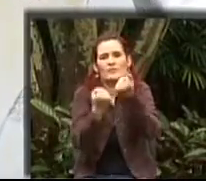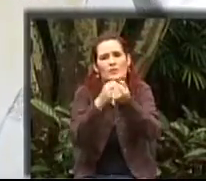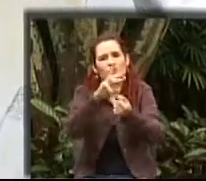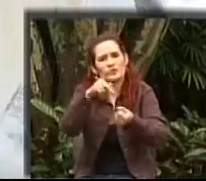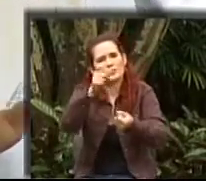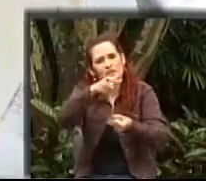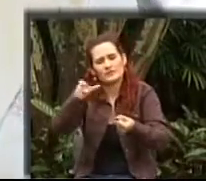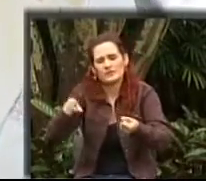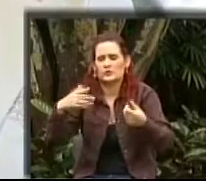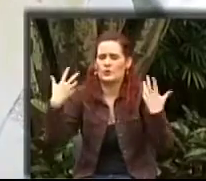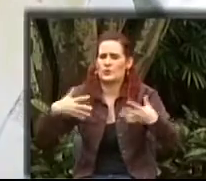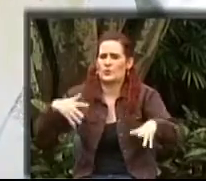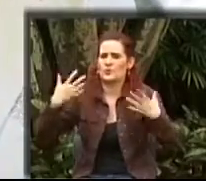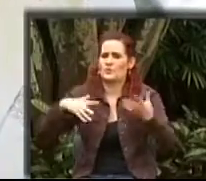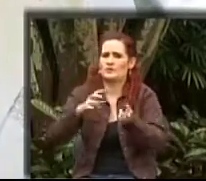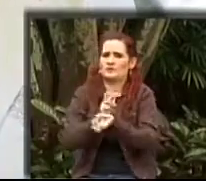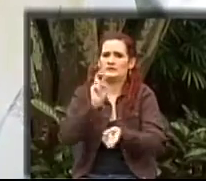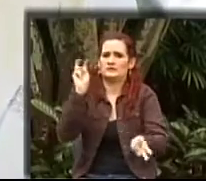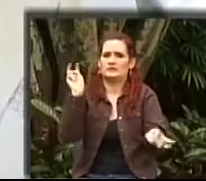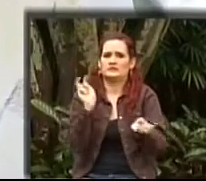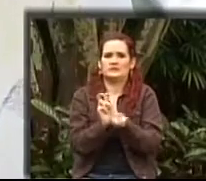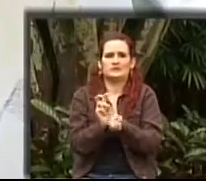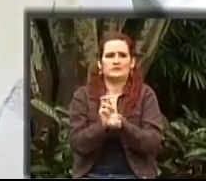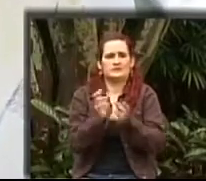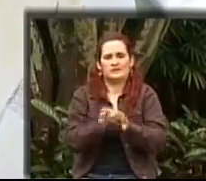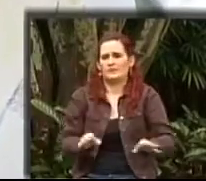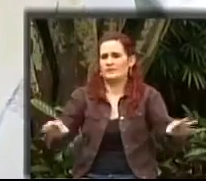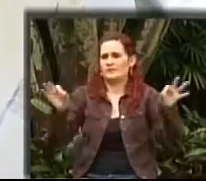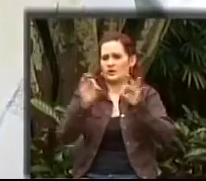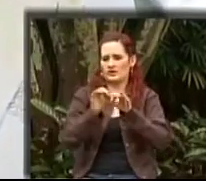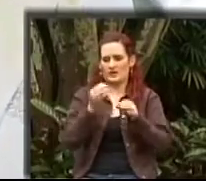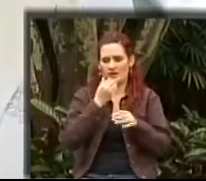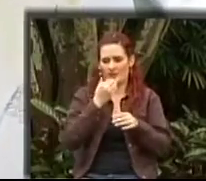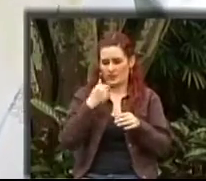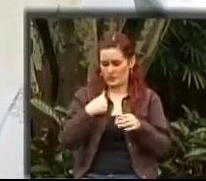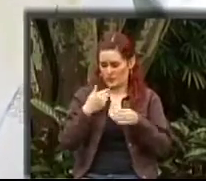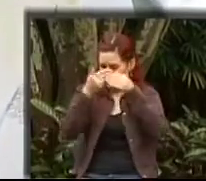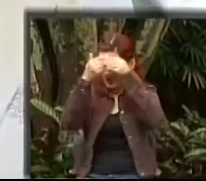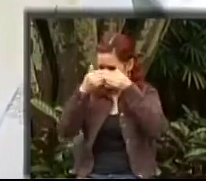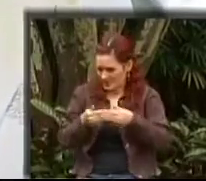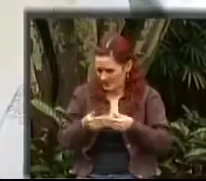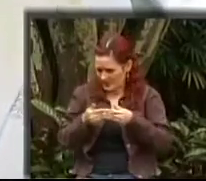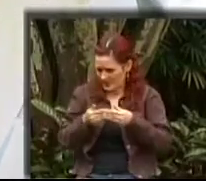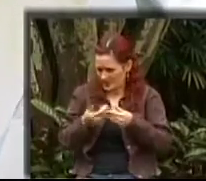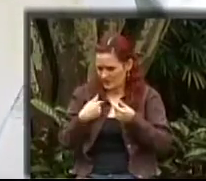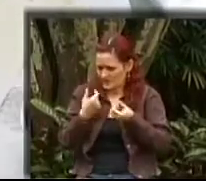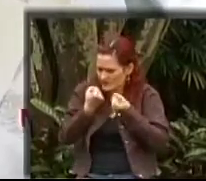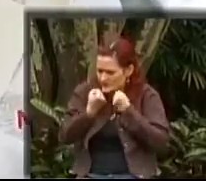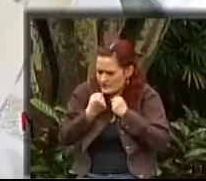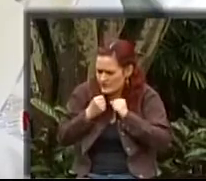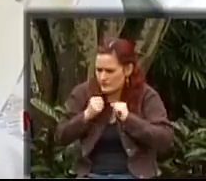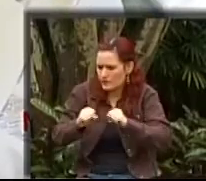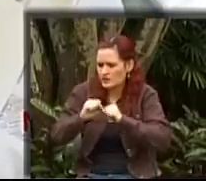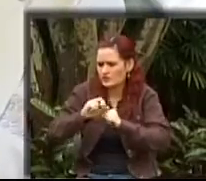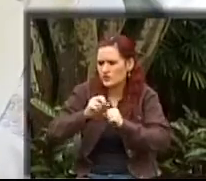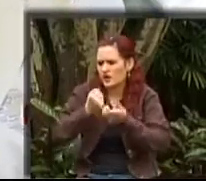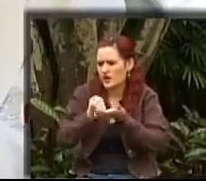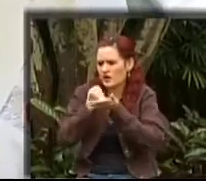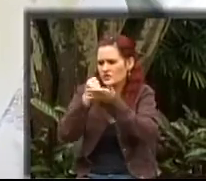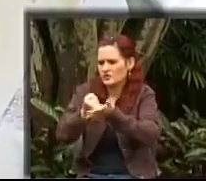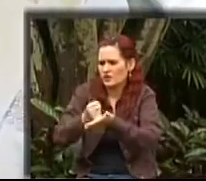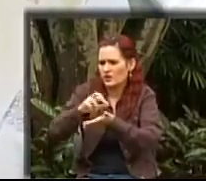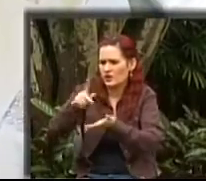hacia los demás. Que yo, que tengo un tipo de discapacidad, me preste y me esfuerce por ayudar a otros que